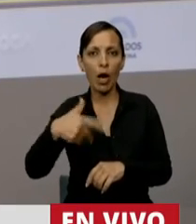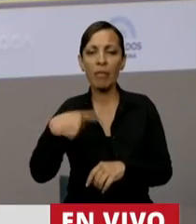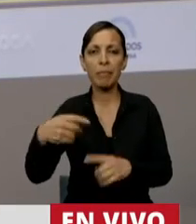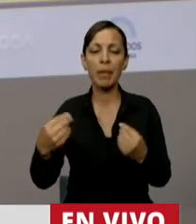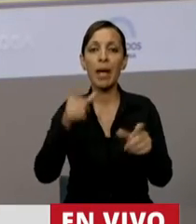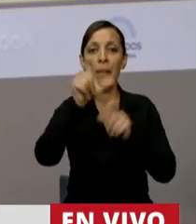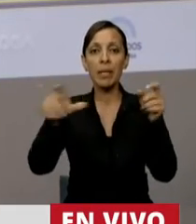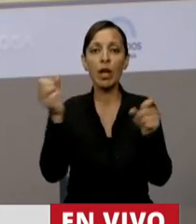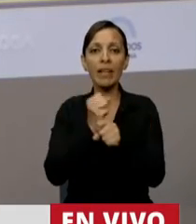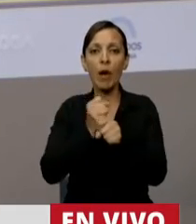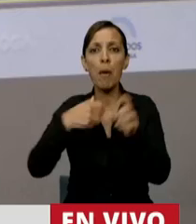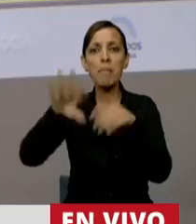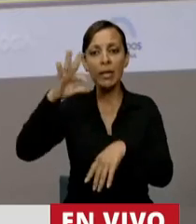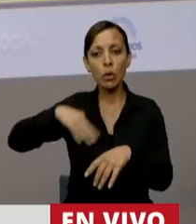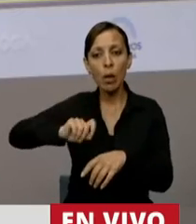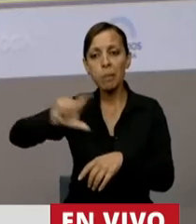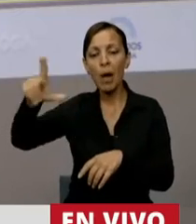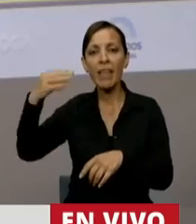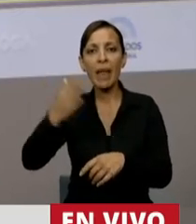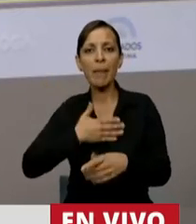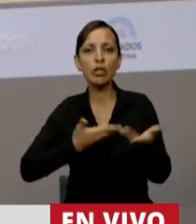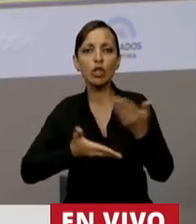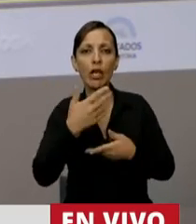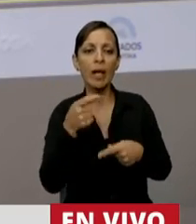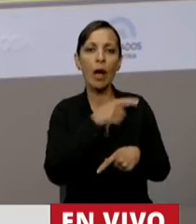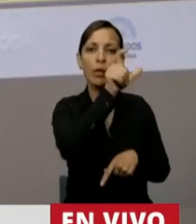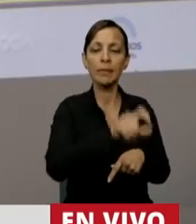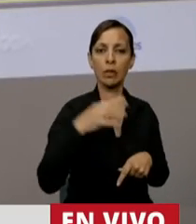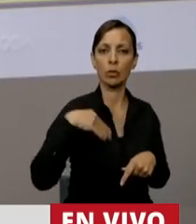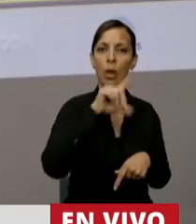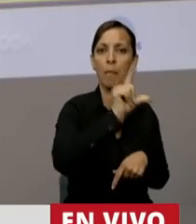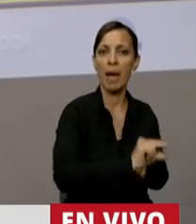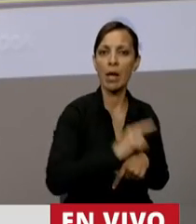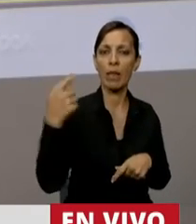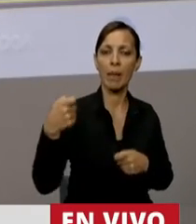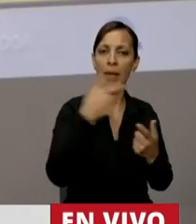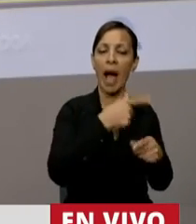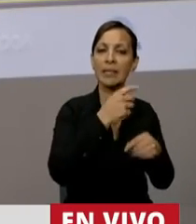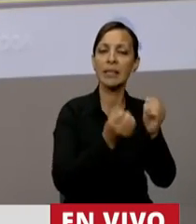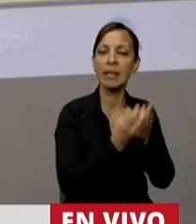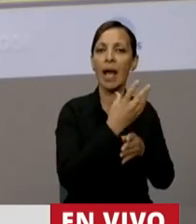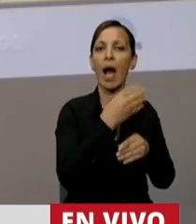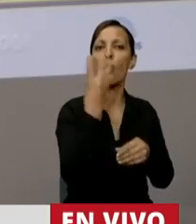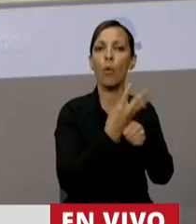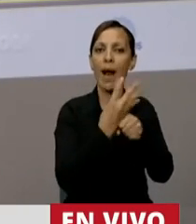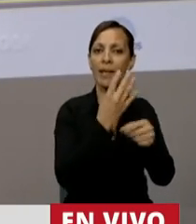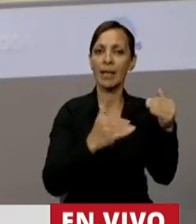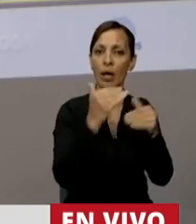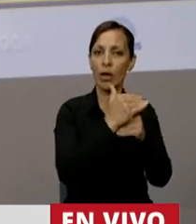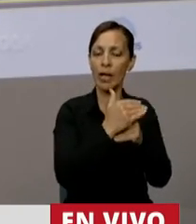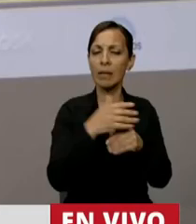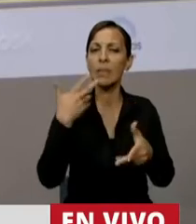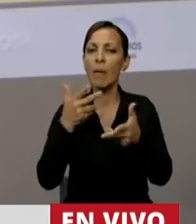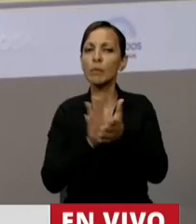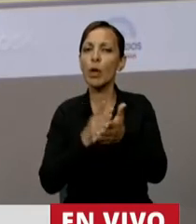los trabajadores que más ganan tienen que ser solidarios con los que menos ganan, generando la cuarta categoría. Cuando hablamos de